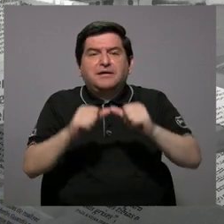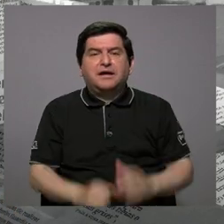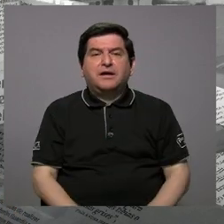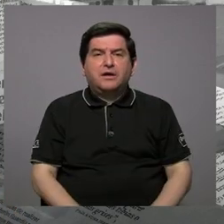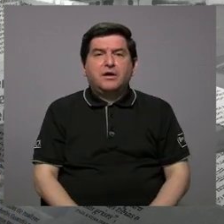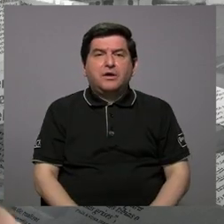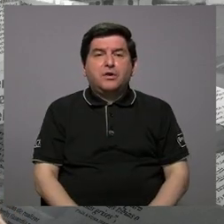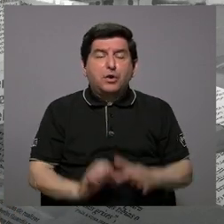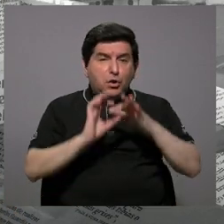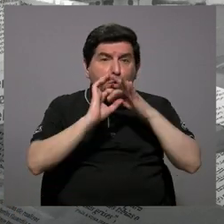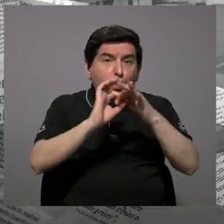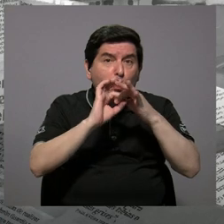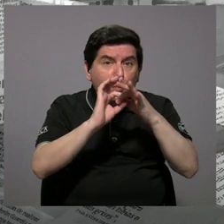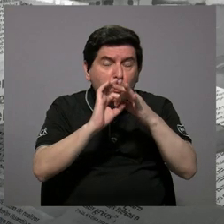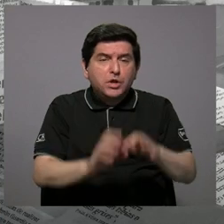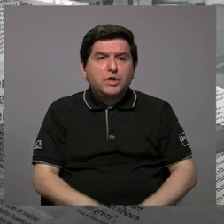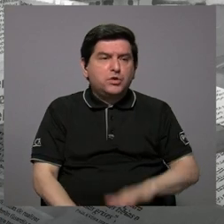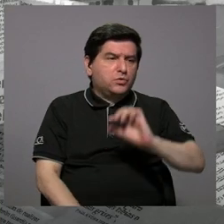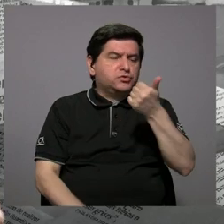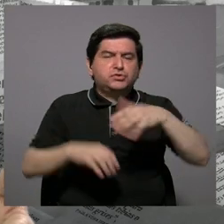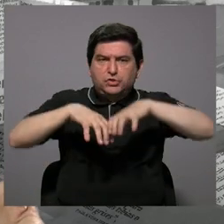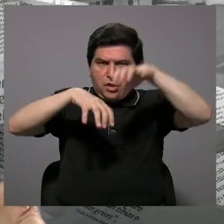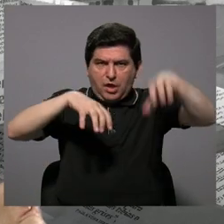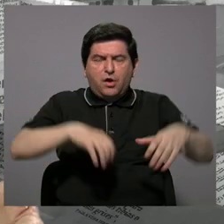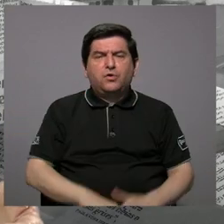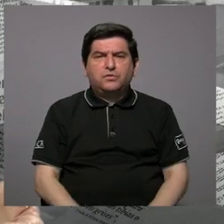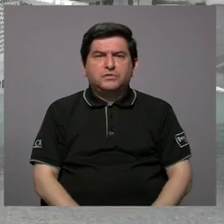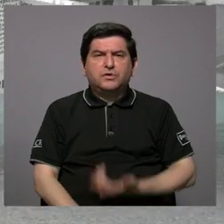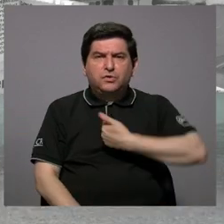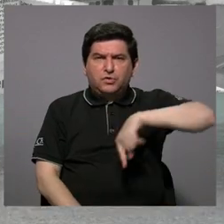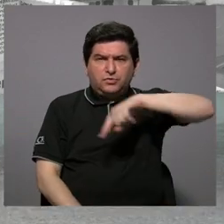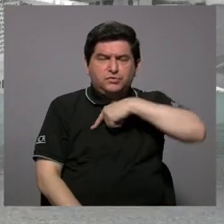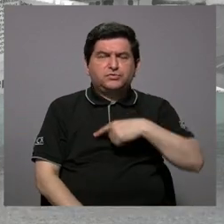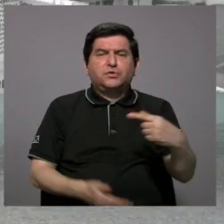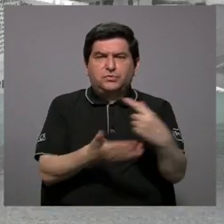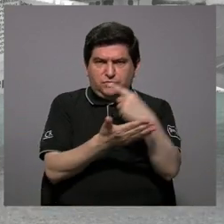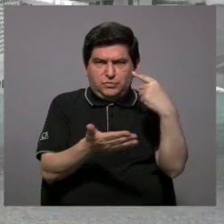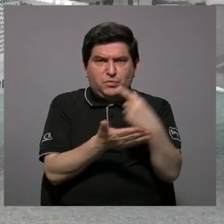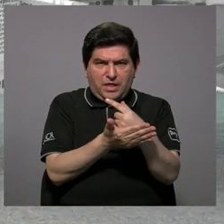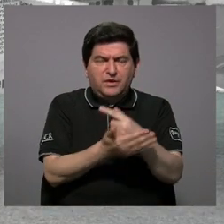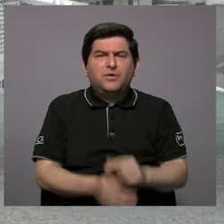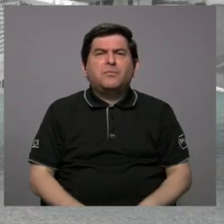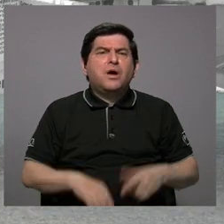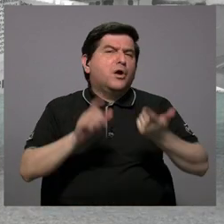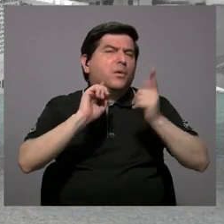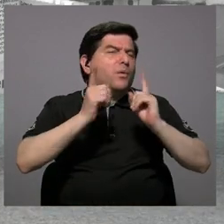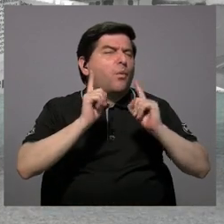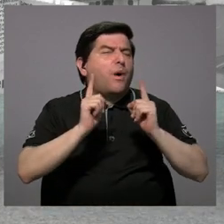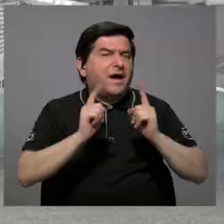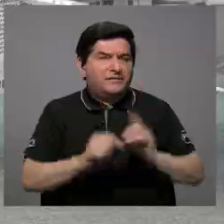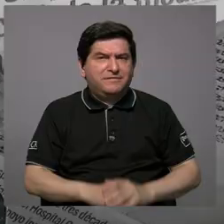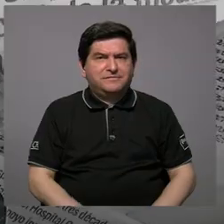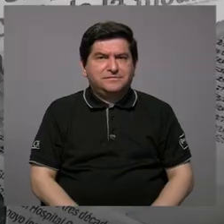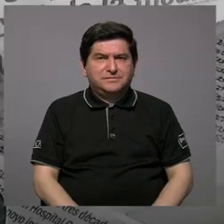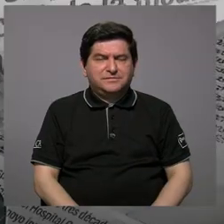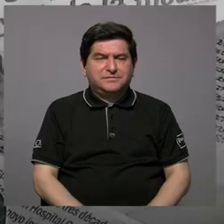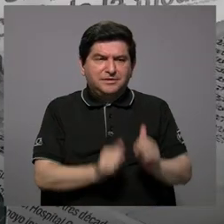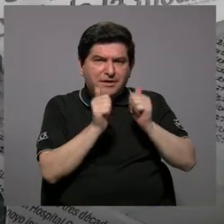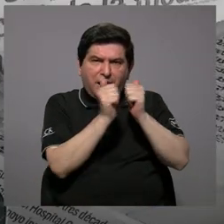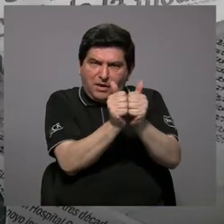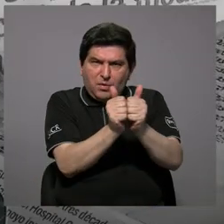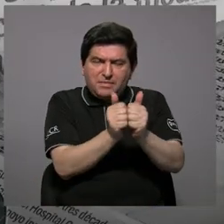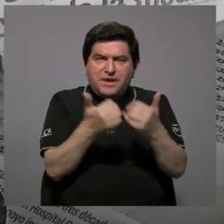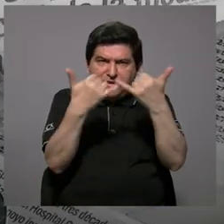uniéndonos con otros cantones, hemos reunido con Guadalupe. ¿Cuáles cantones están con ustedes